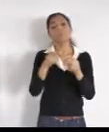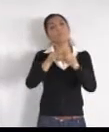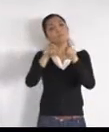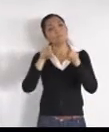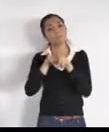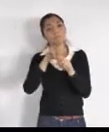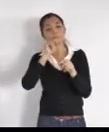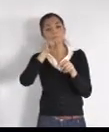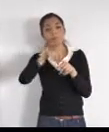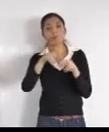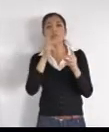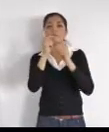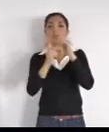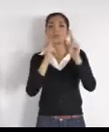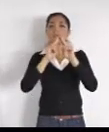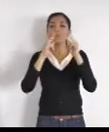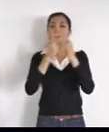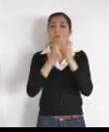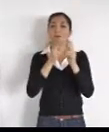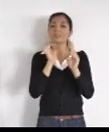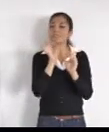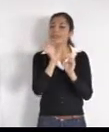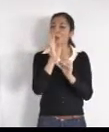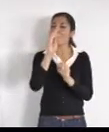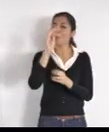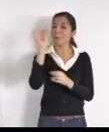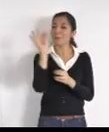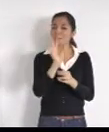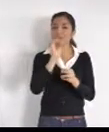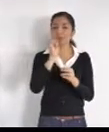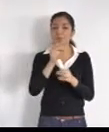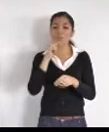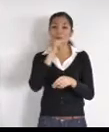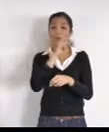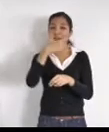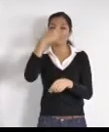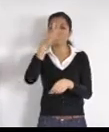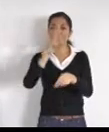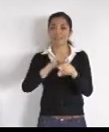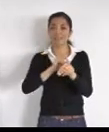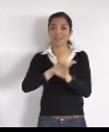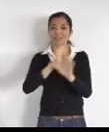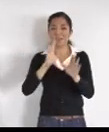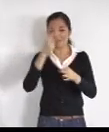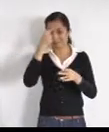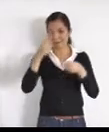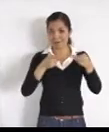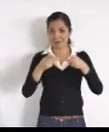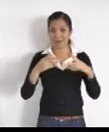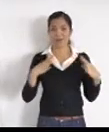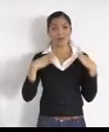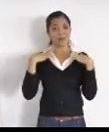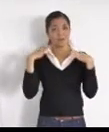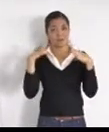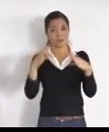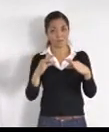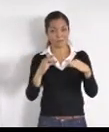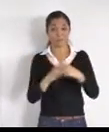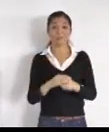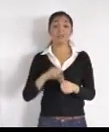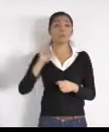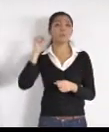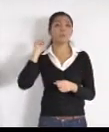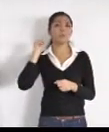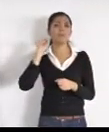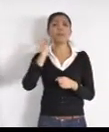en unos 15 días podemos estar haciendo la inauguración de la misma. El sábado tuvimos la jornada de oftalmología donde